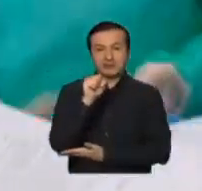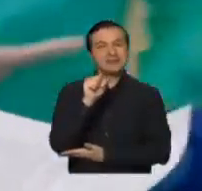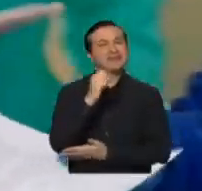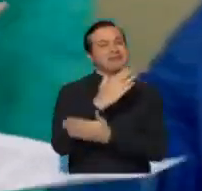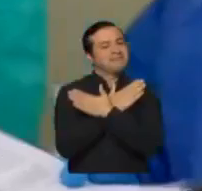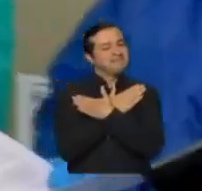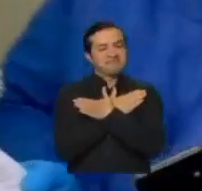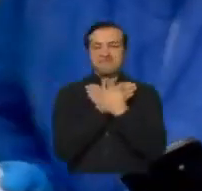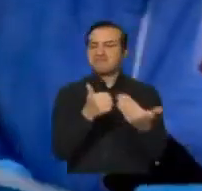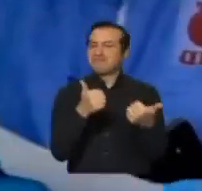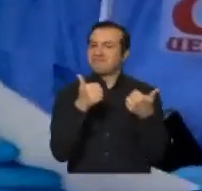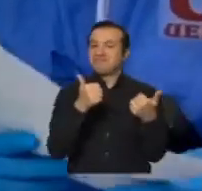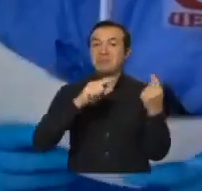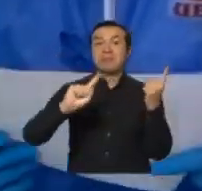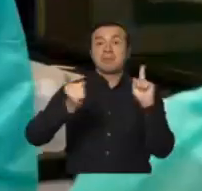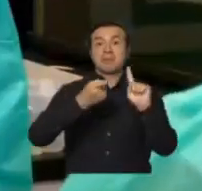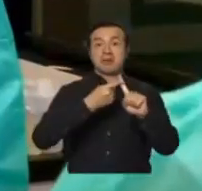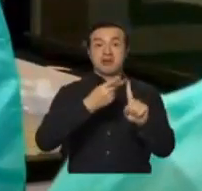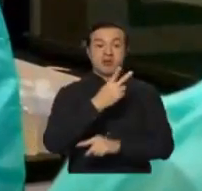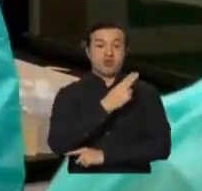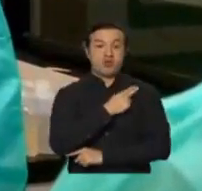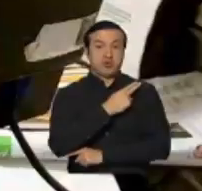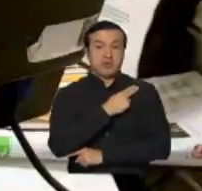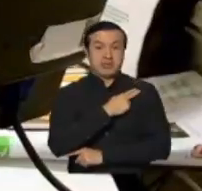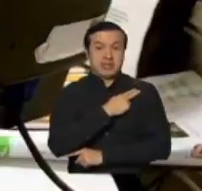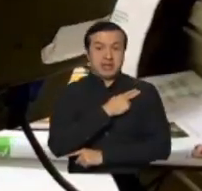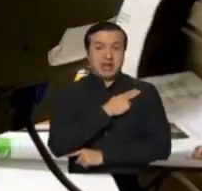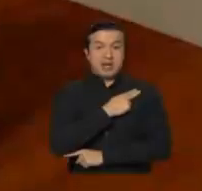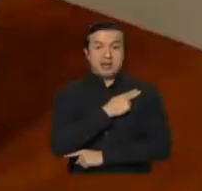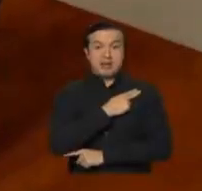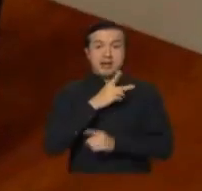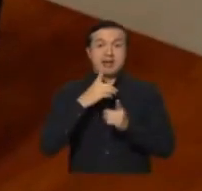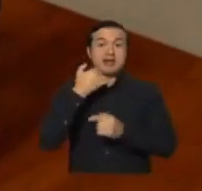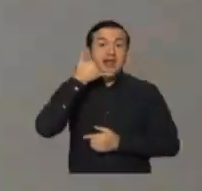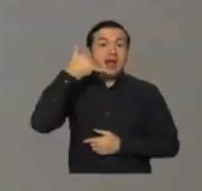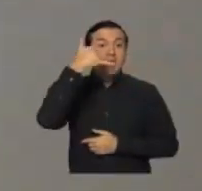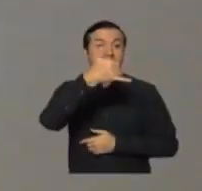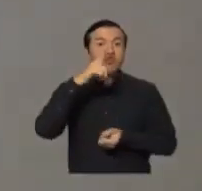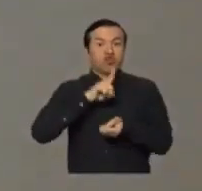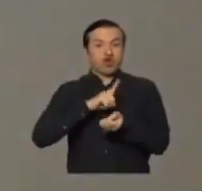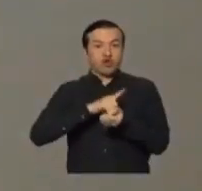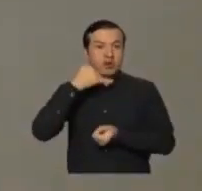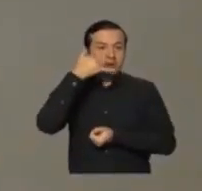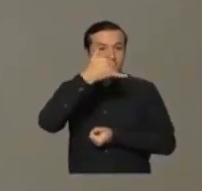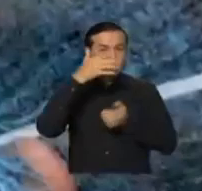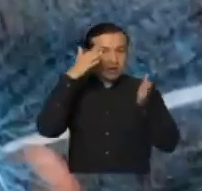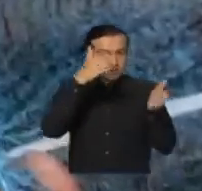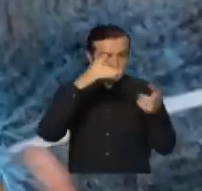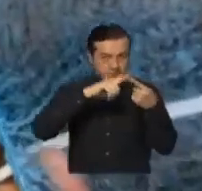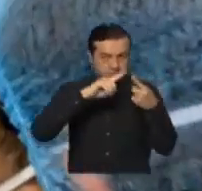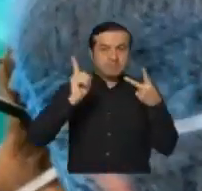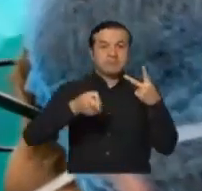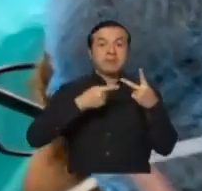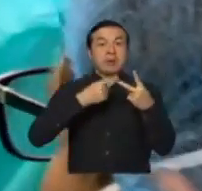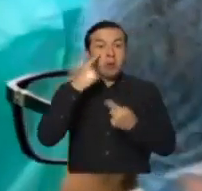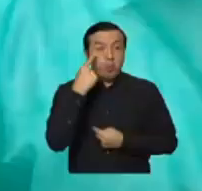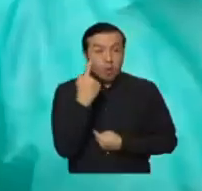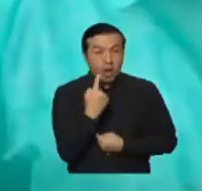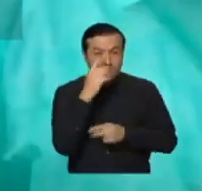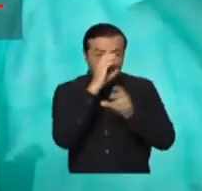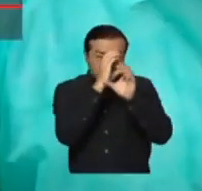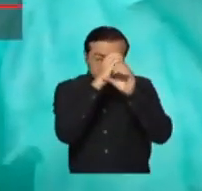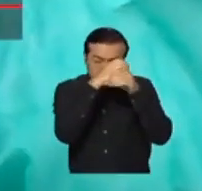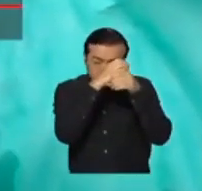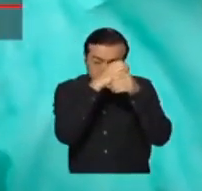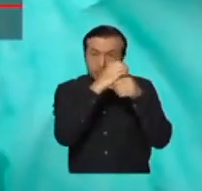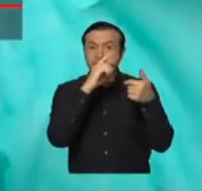Fueron la primera universidad en activar telemedicina. Una de las primeras en activar el tema de las pruebas para dar el servicio a la comunidad y ahora